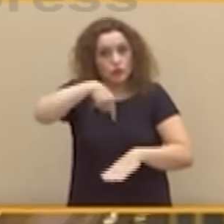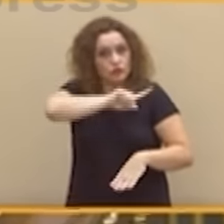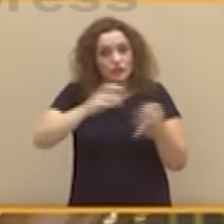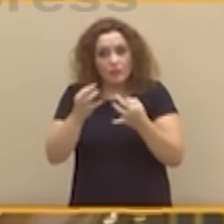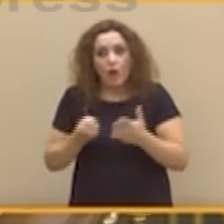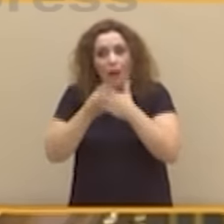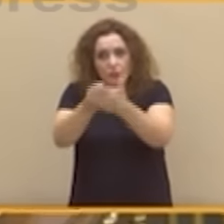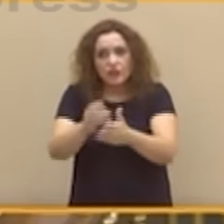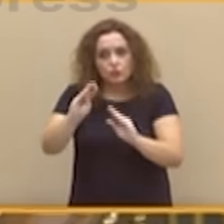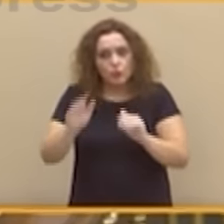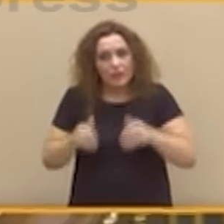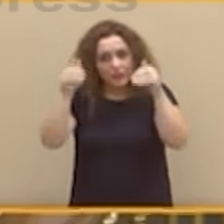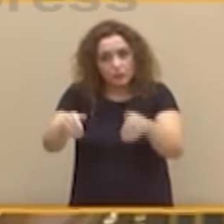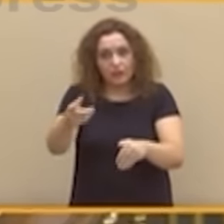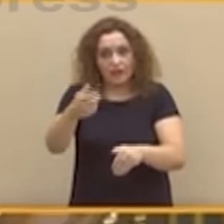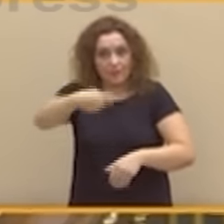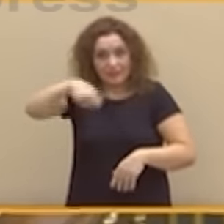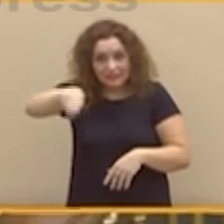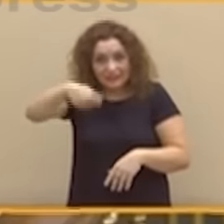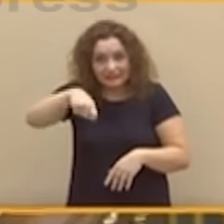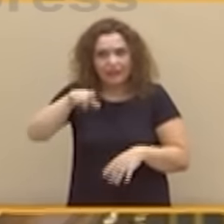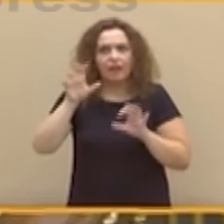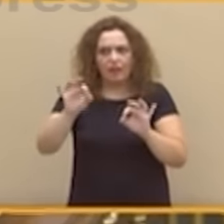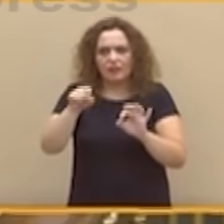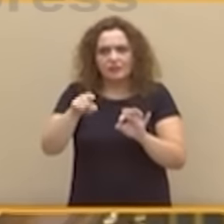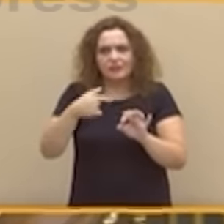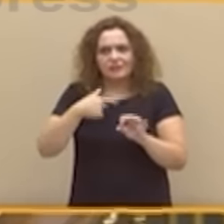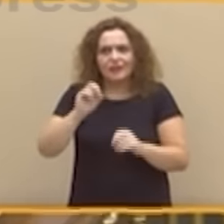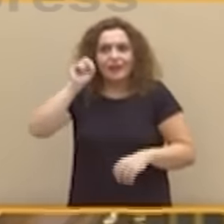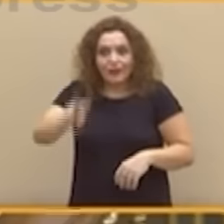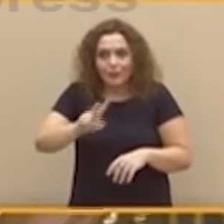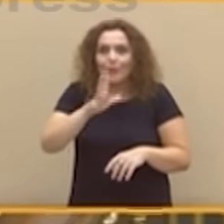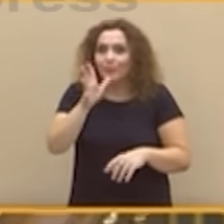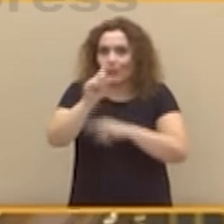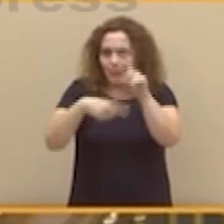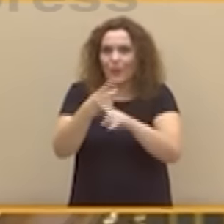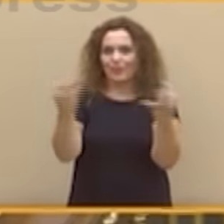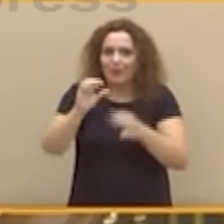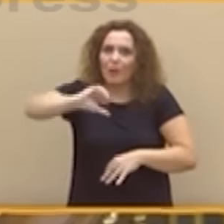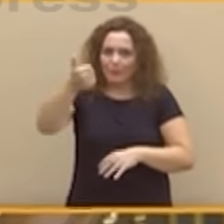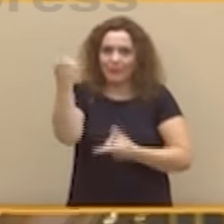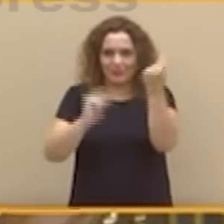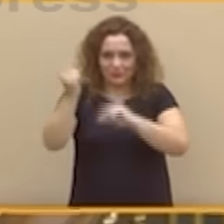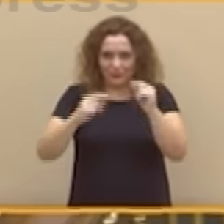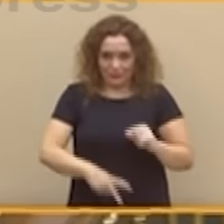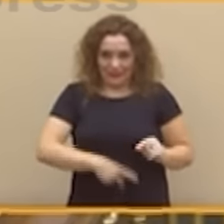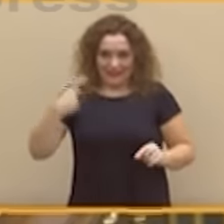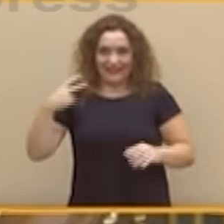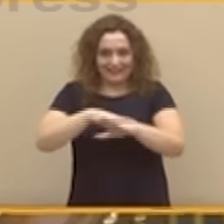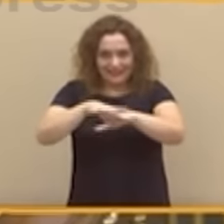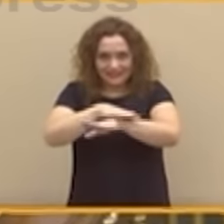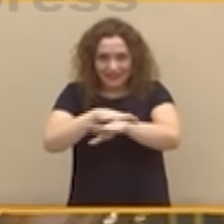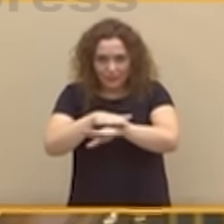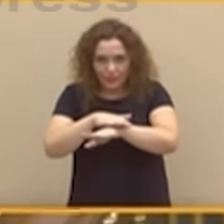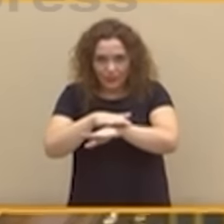esa sería la misma razón por la que más tarde tendríamos que aprobar los presupuestos generales del Estado. La que tendríamos también que